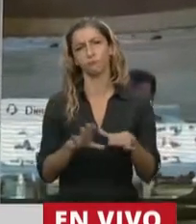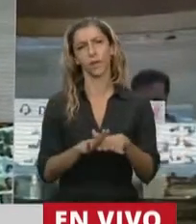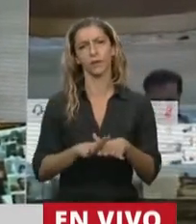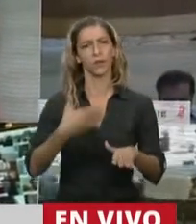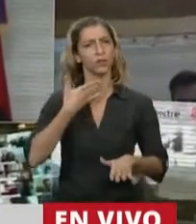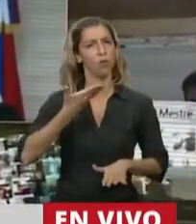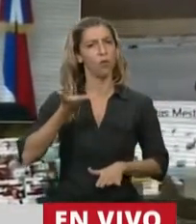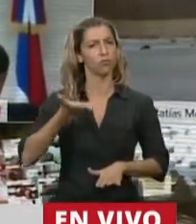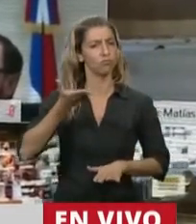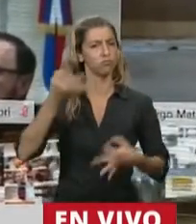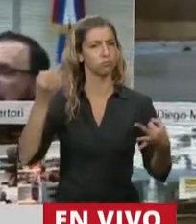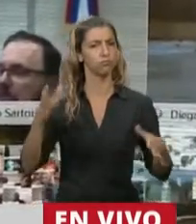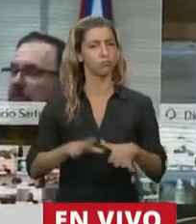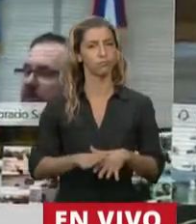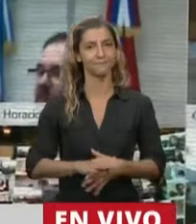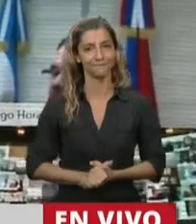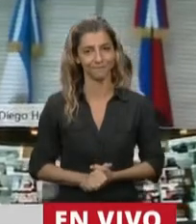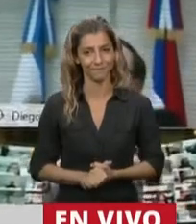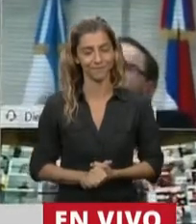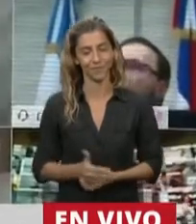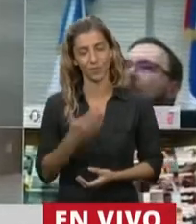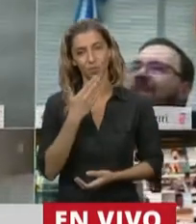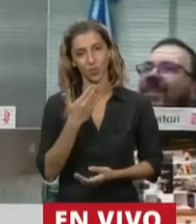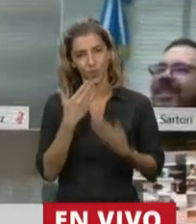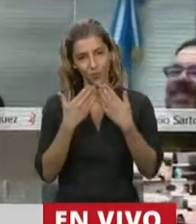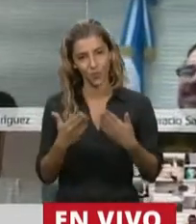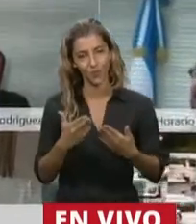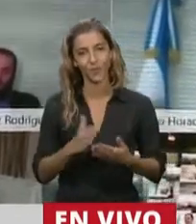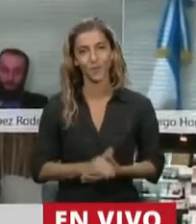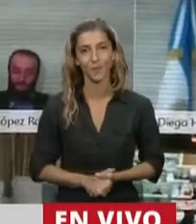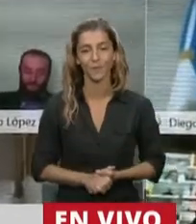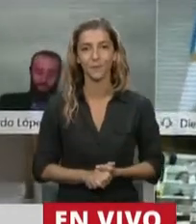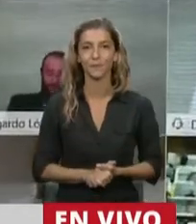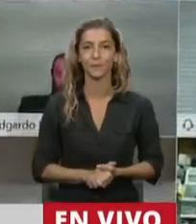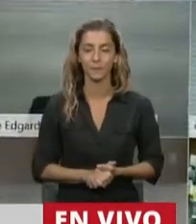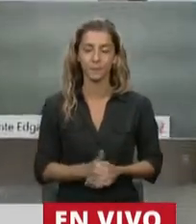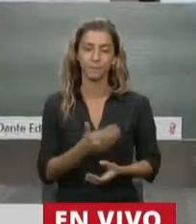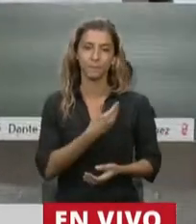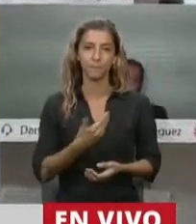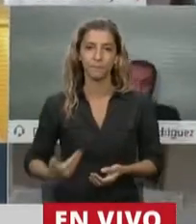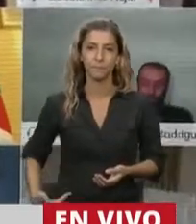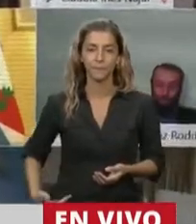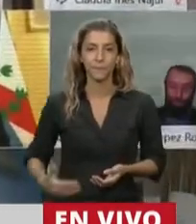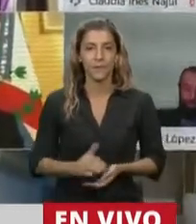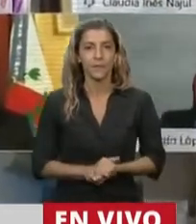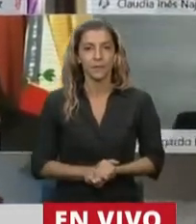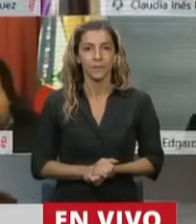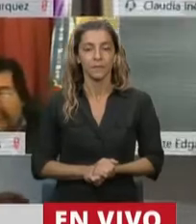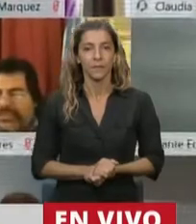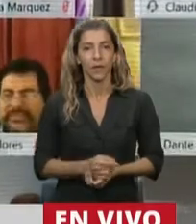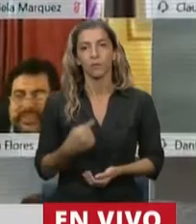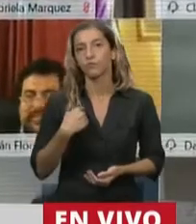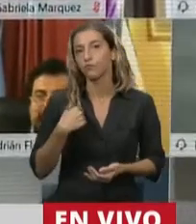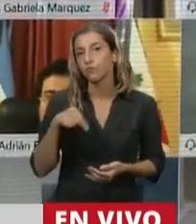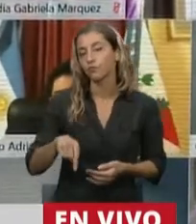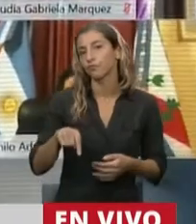Diputado. Muchas gracias. Presidente, yo que no me he considerado en esta